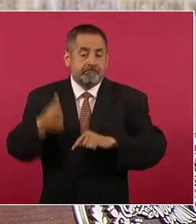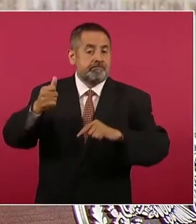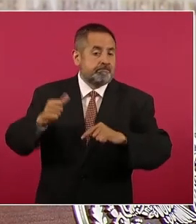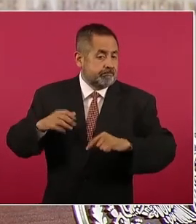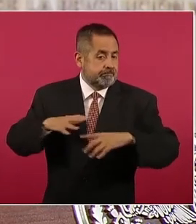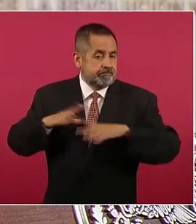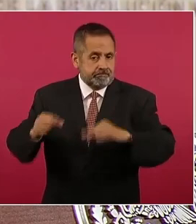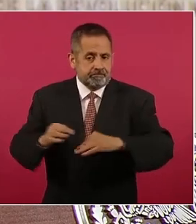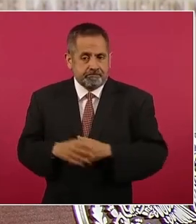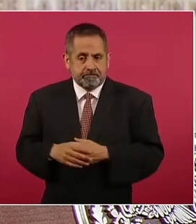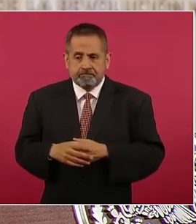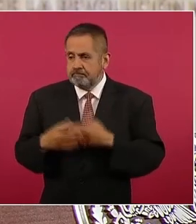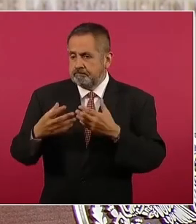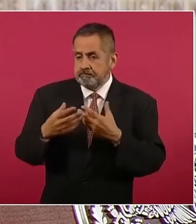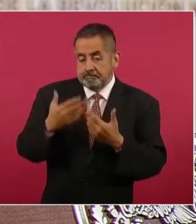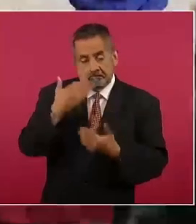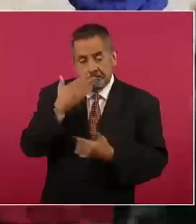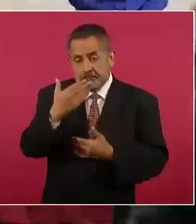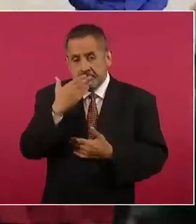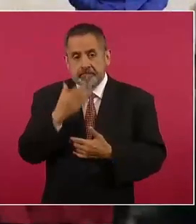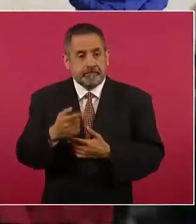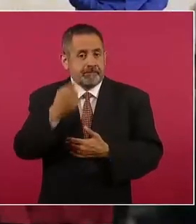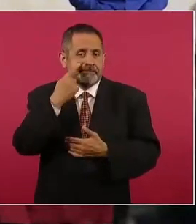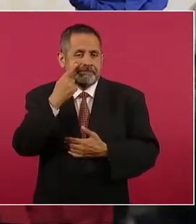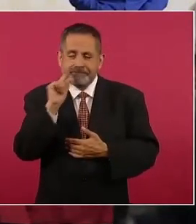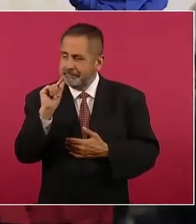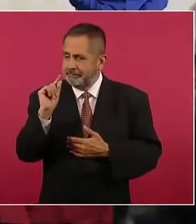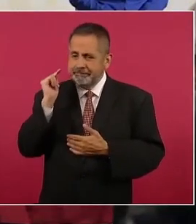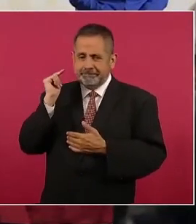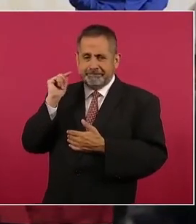Debemos de recordar que hace poco